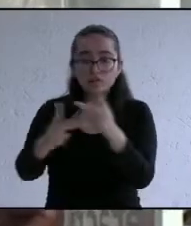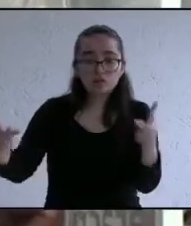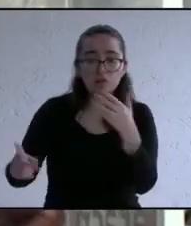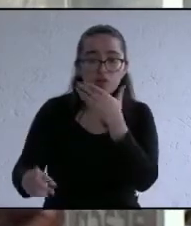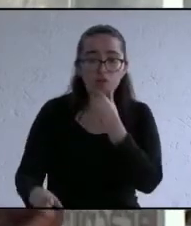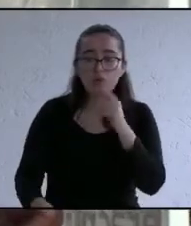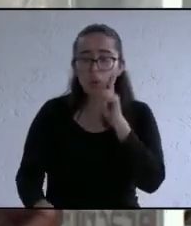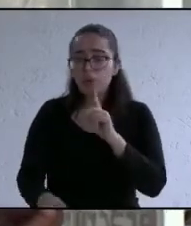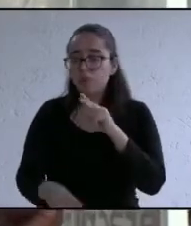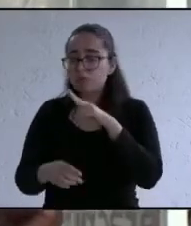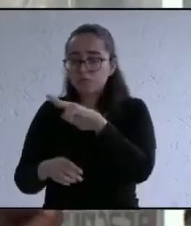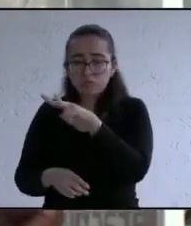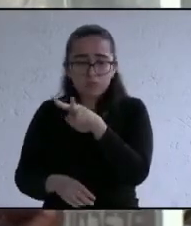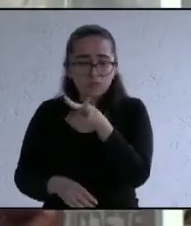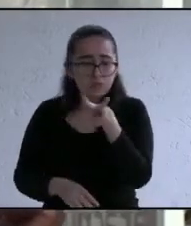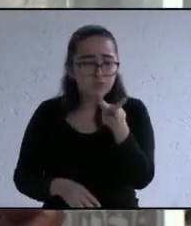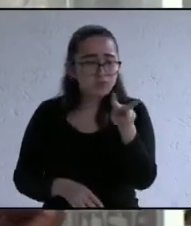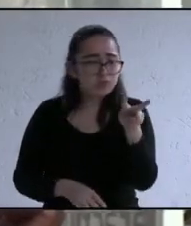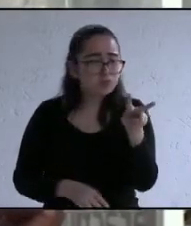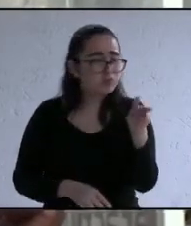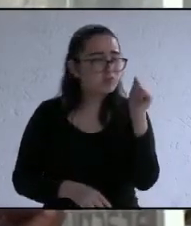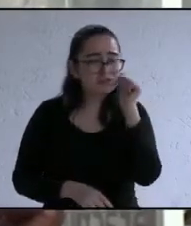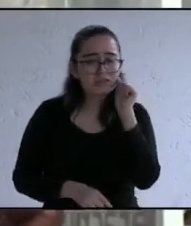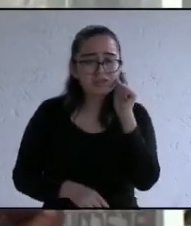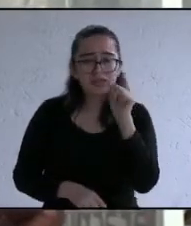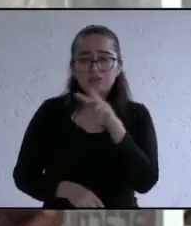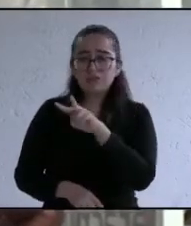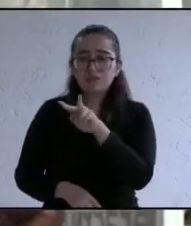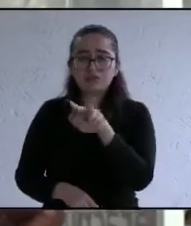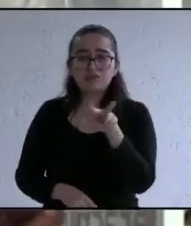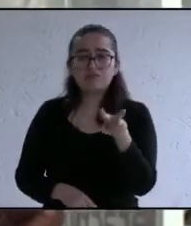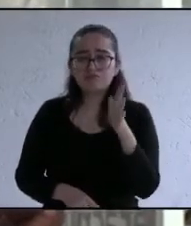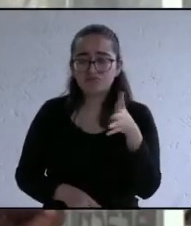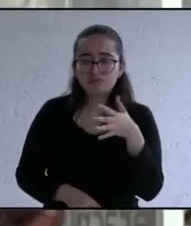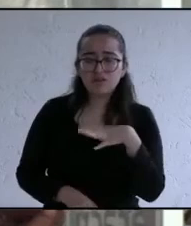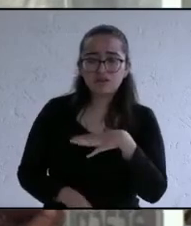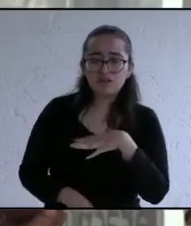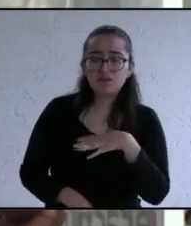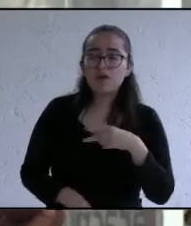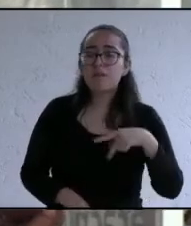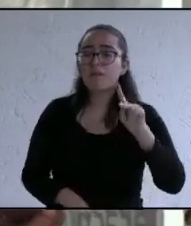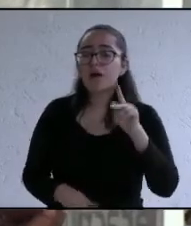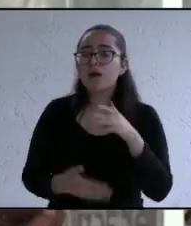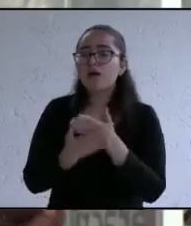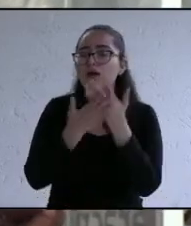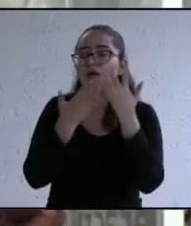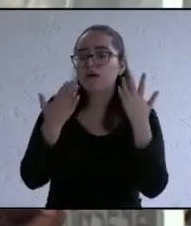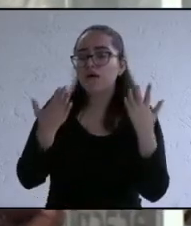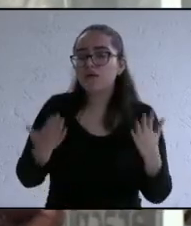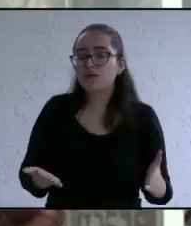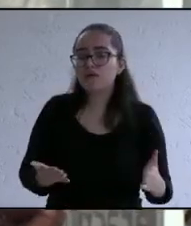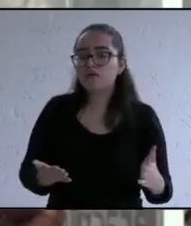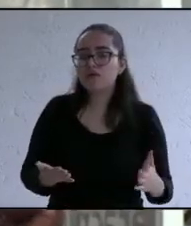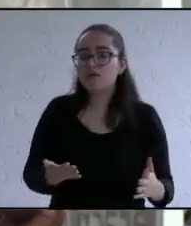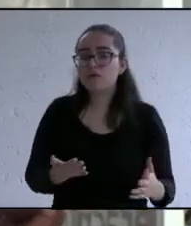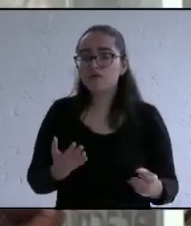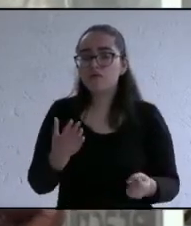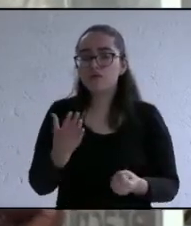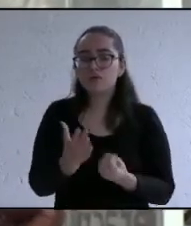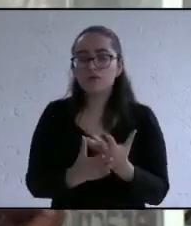vigilando notoriamente eso ya existe pero ahora lo debemos de hacer más hay herramientas